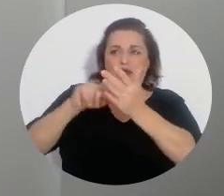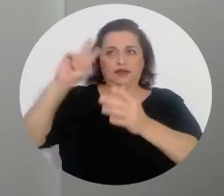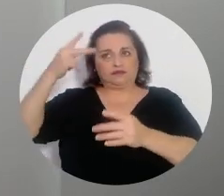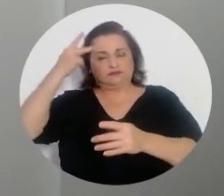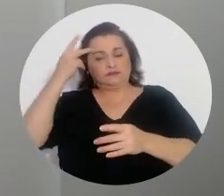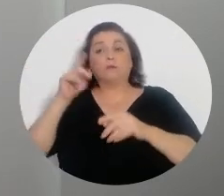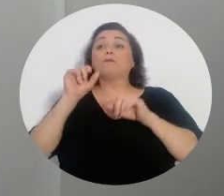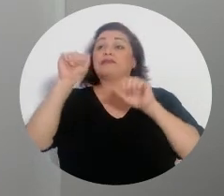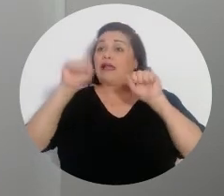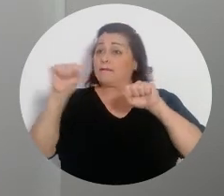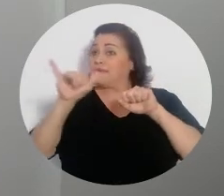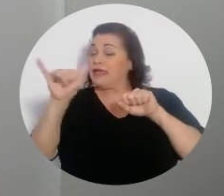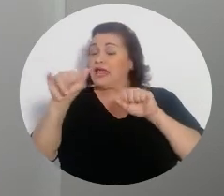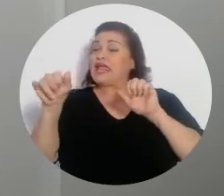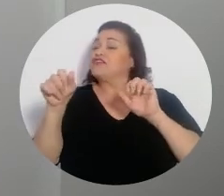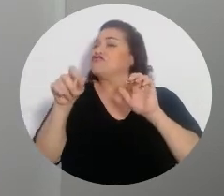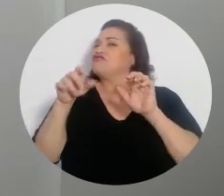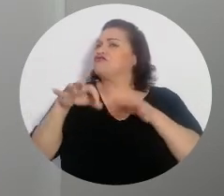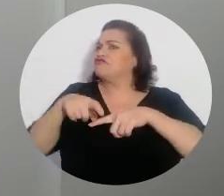¿Qué la